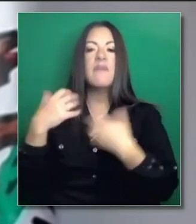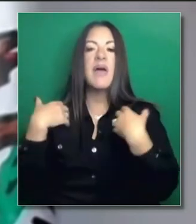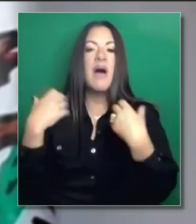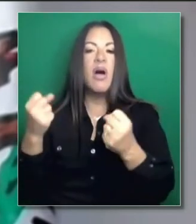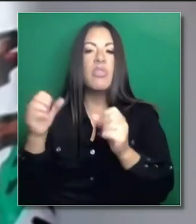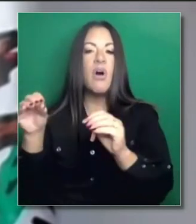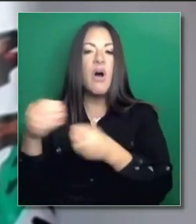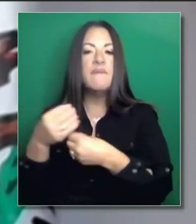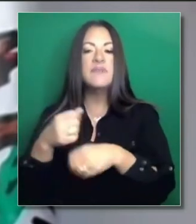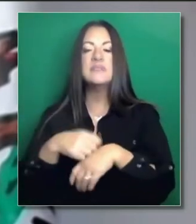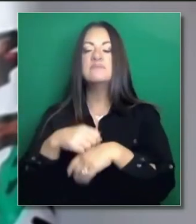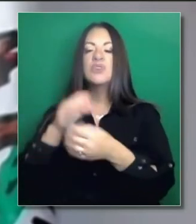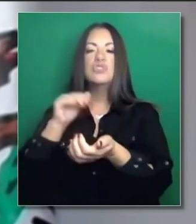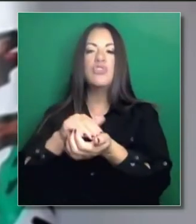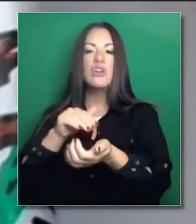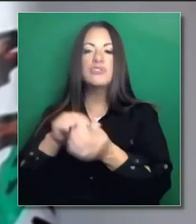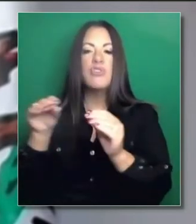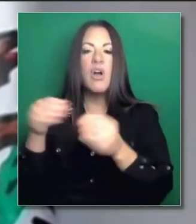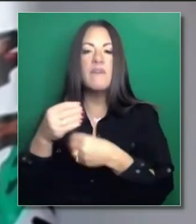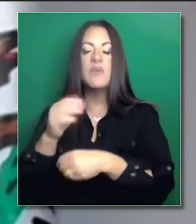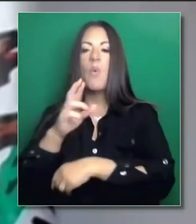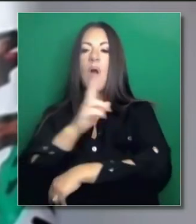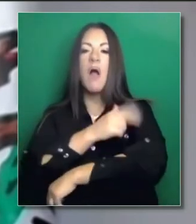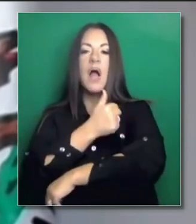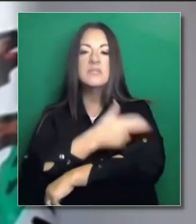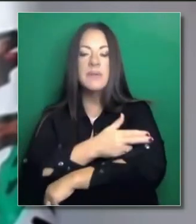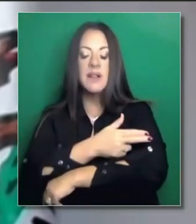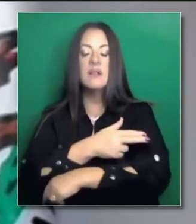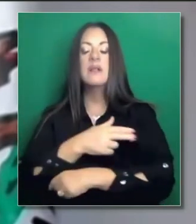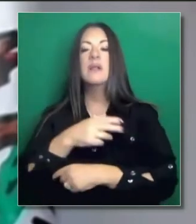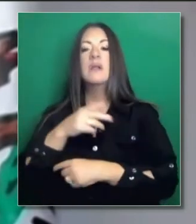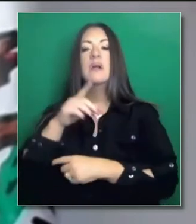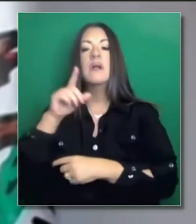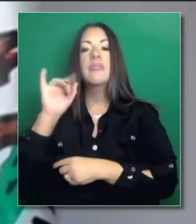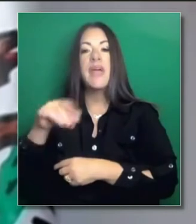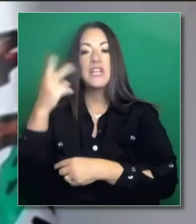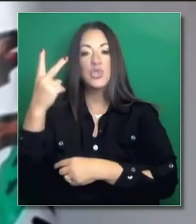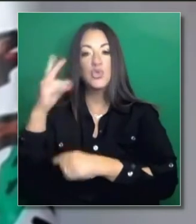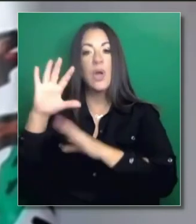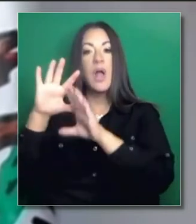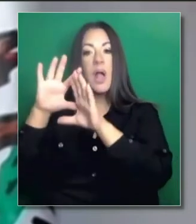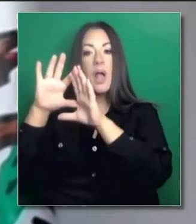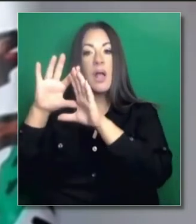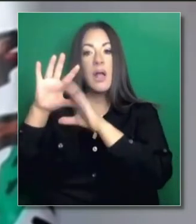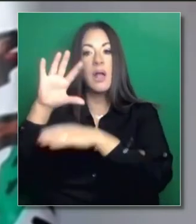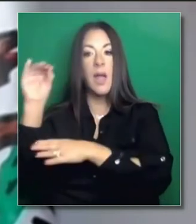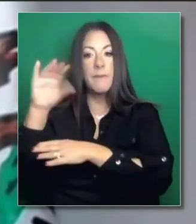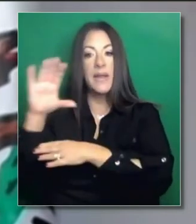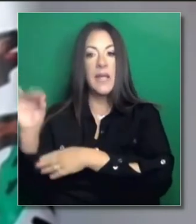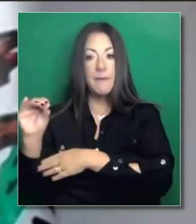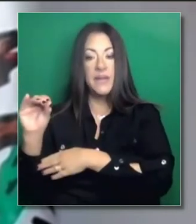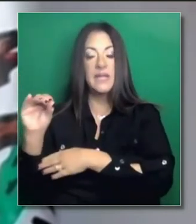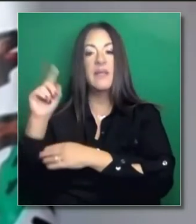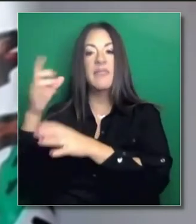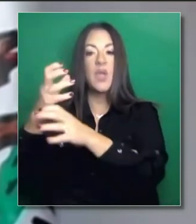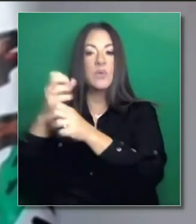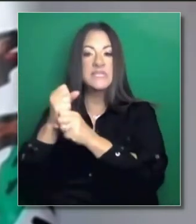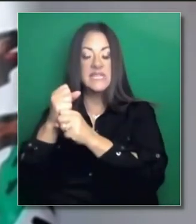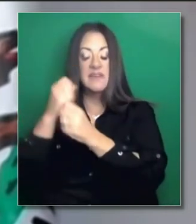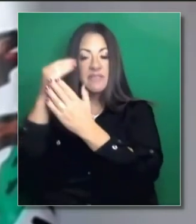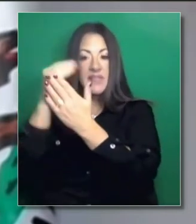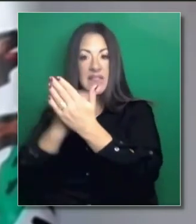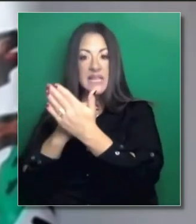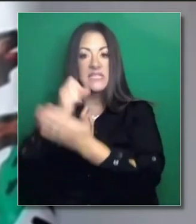vacunación. Algunas son, por ejemplo, oficinas públicas, otros son hospitales, los sistemas clínicos que